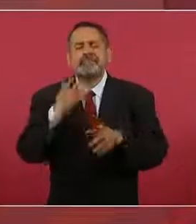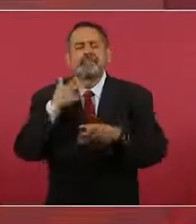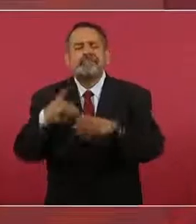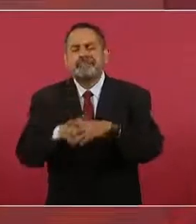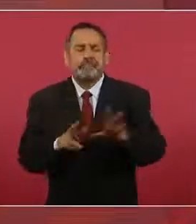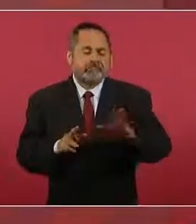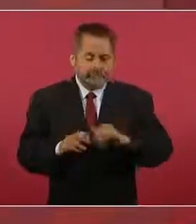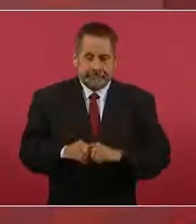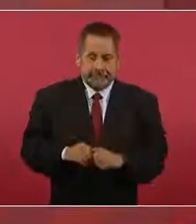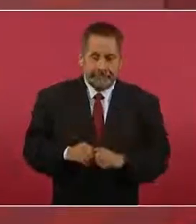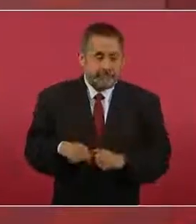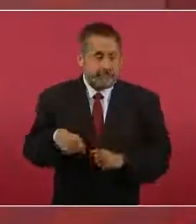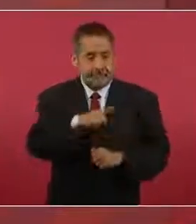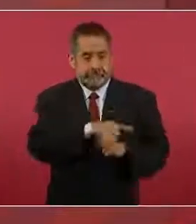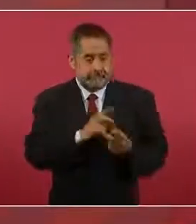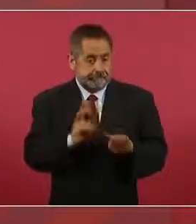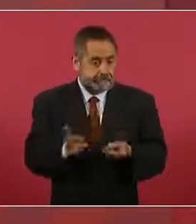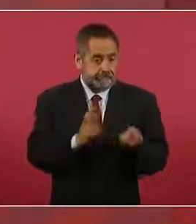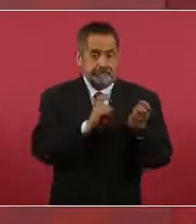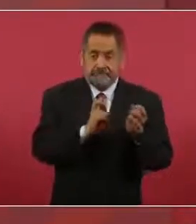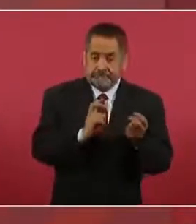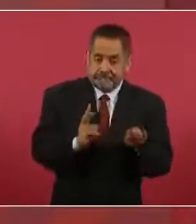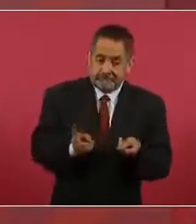Entonces, robaban en eso.